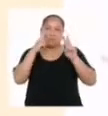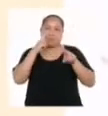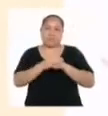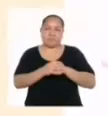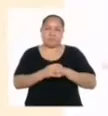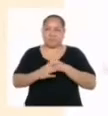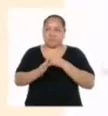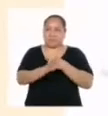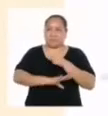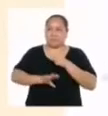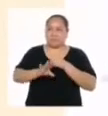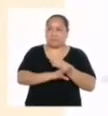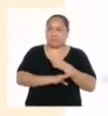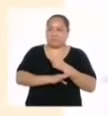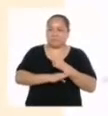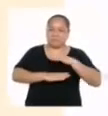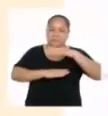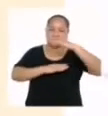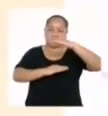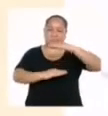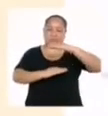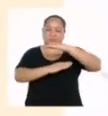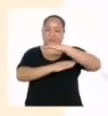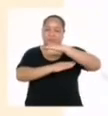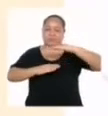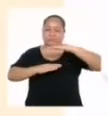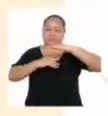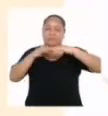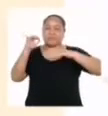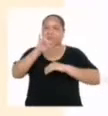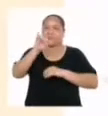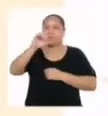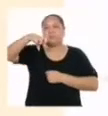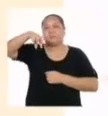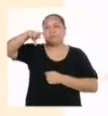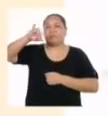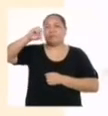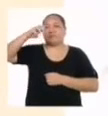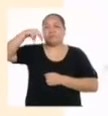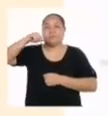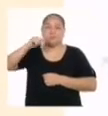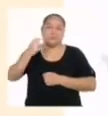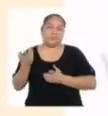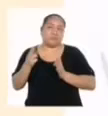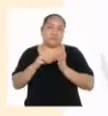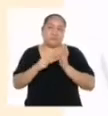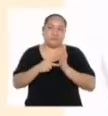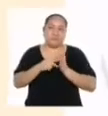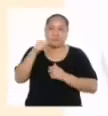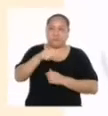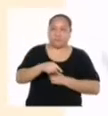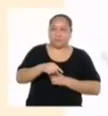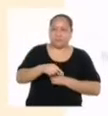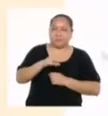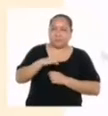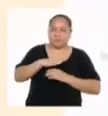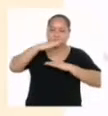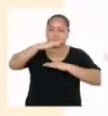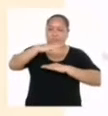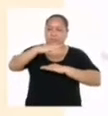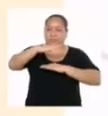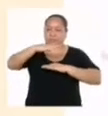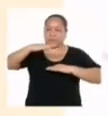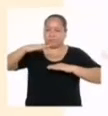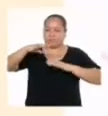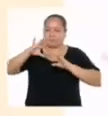que las dos bases del cilindro son paralelas de manera similar que los prismas. Esto significa que son planos que no se